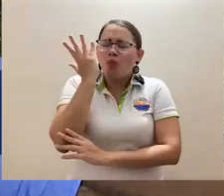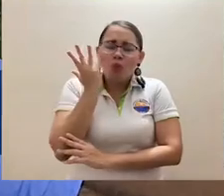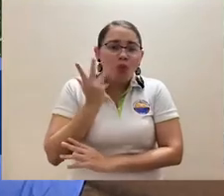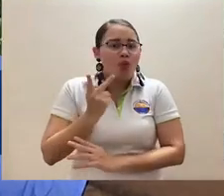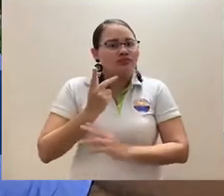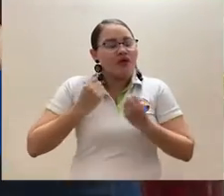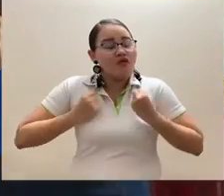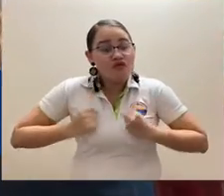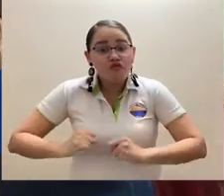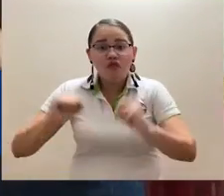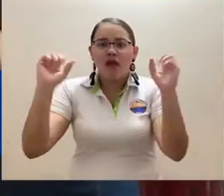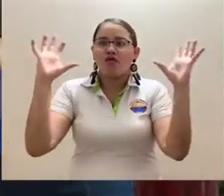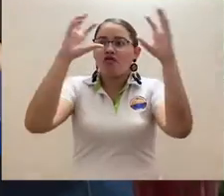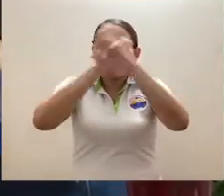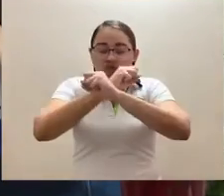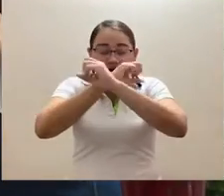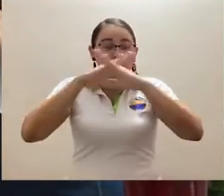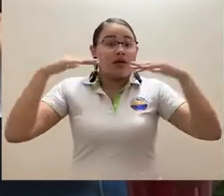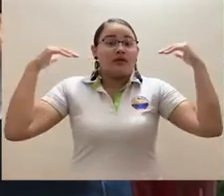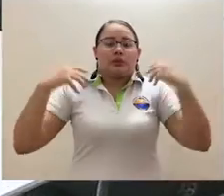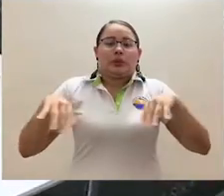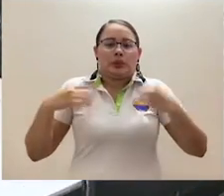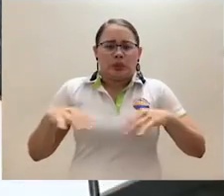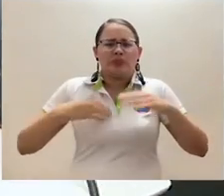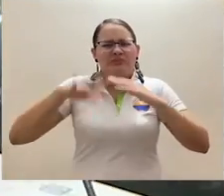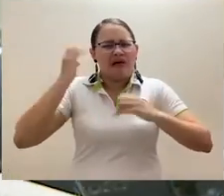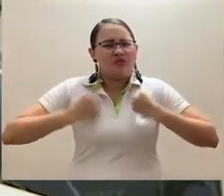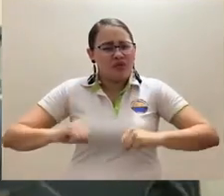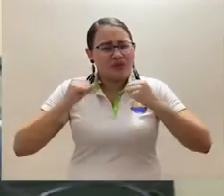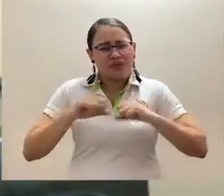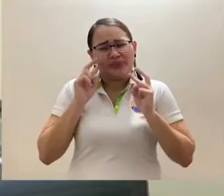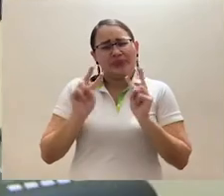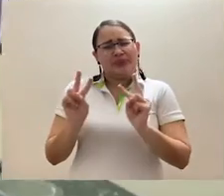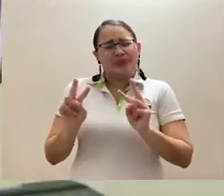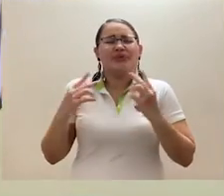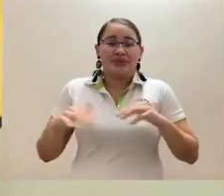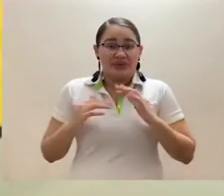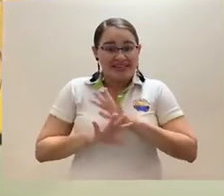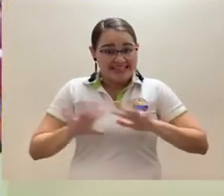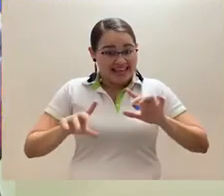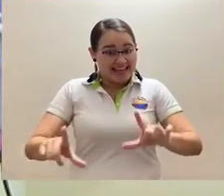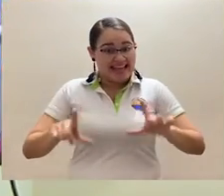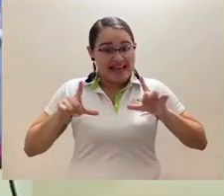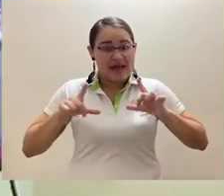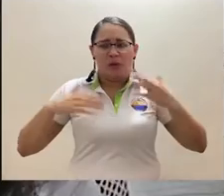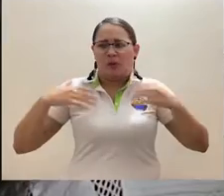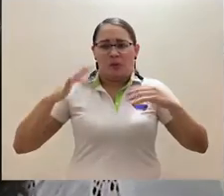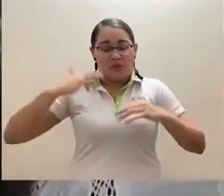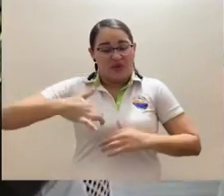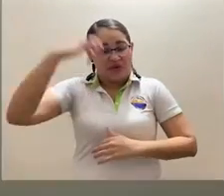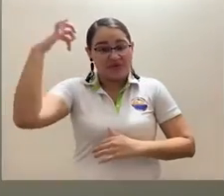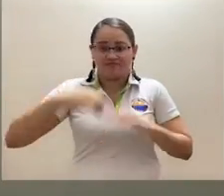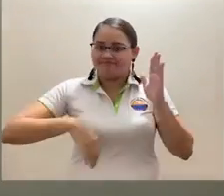noches de trabajo. Estamos felices de verla convertida en toda una profesional y más que todo, graduada de la Universidad de